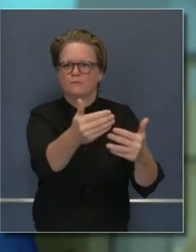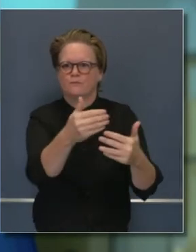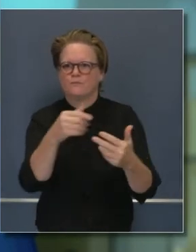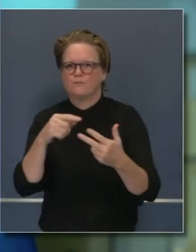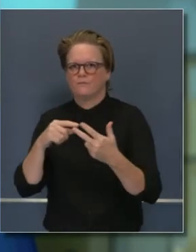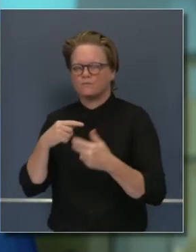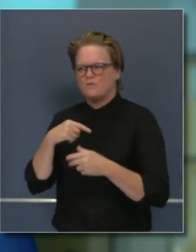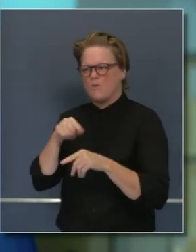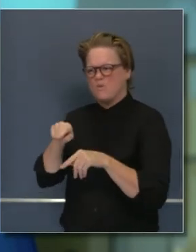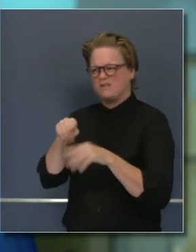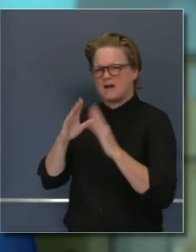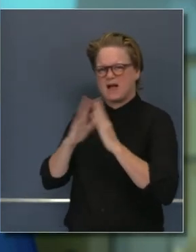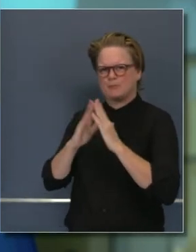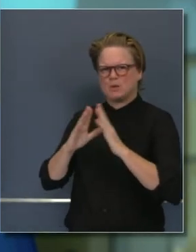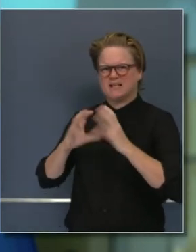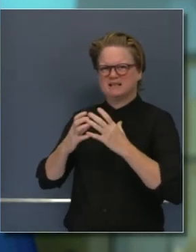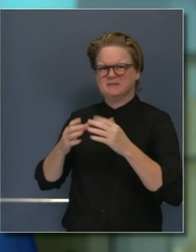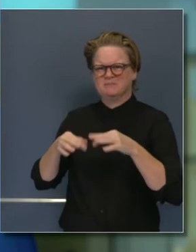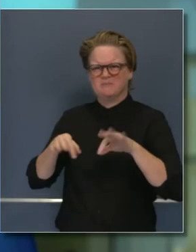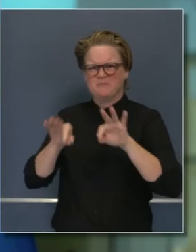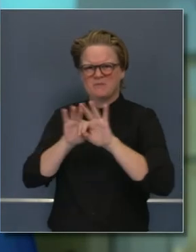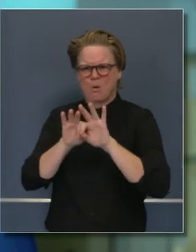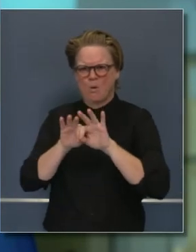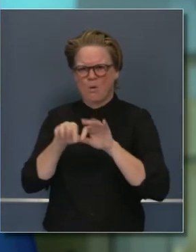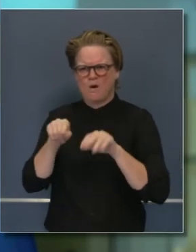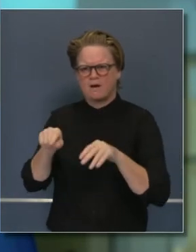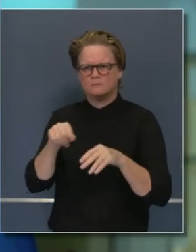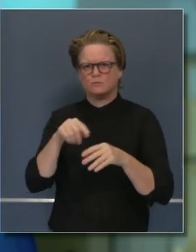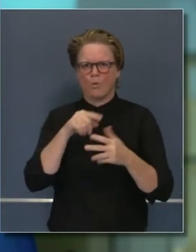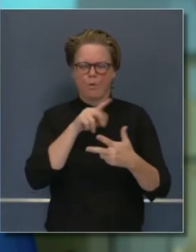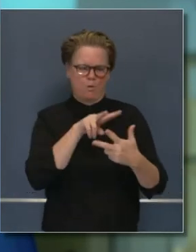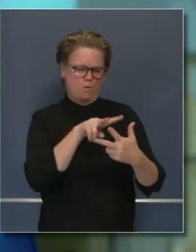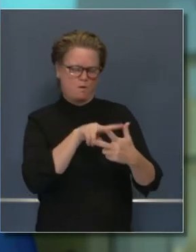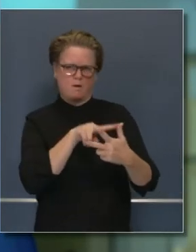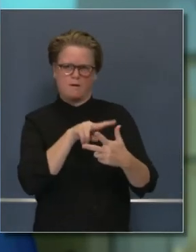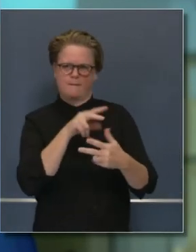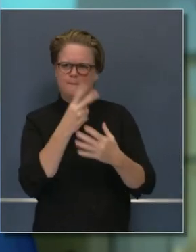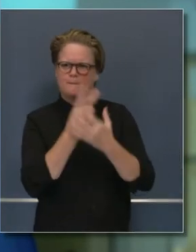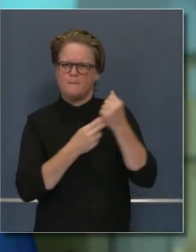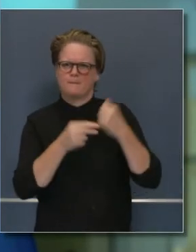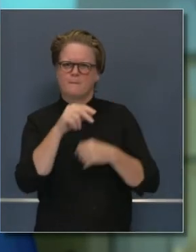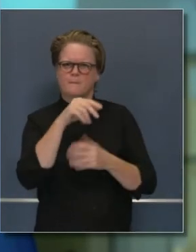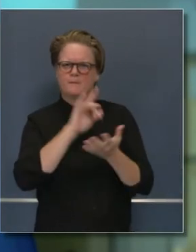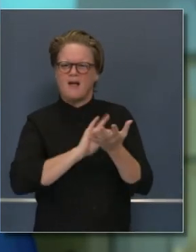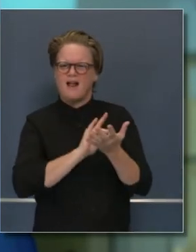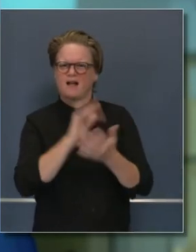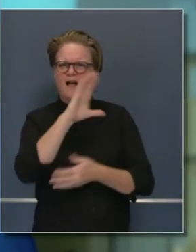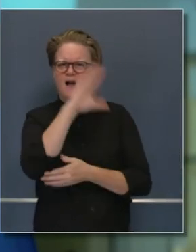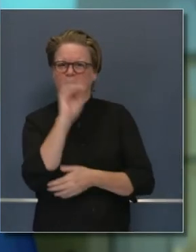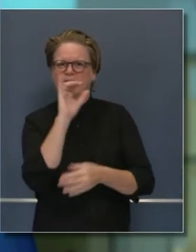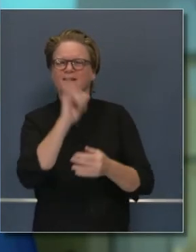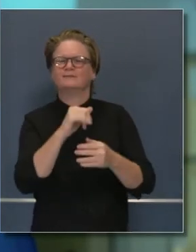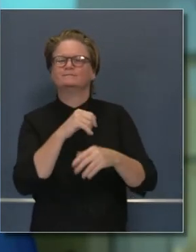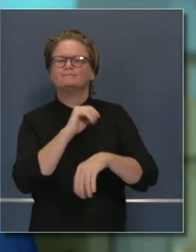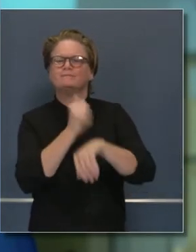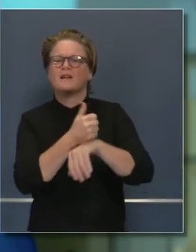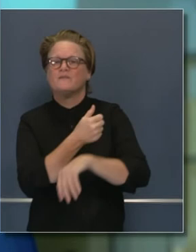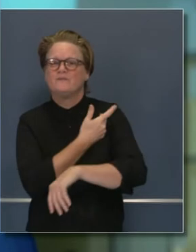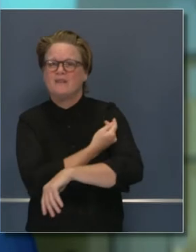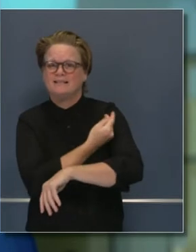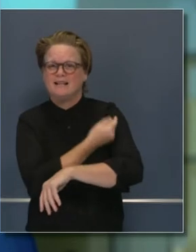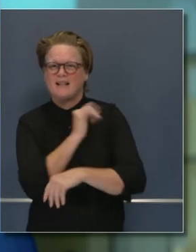y también sobre los protocolos y procedimientos para la distribución de Pfizer y Moderna de las primeras dos vacunas.